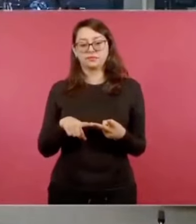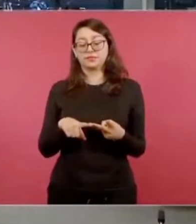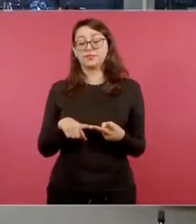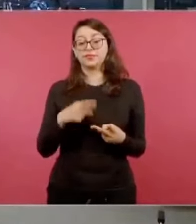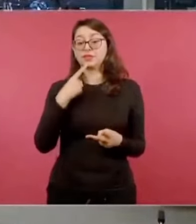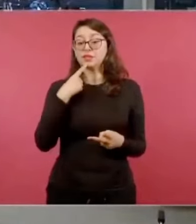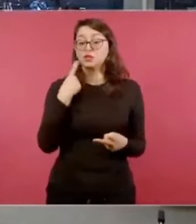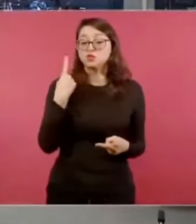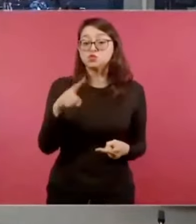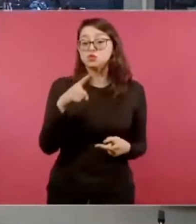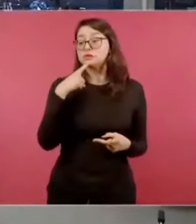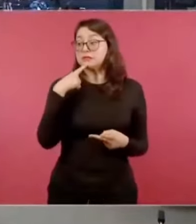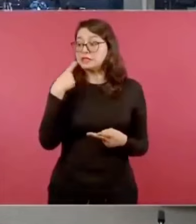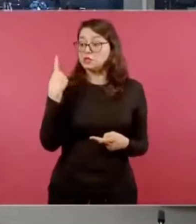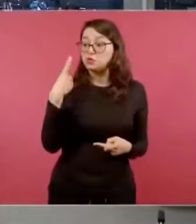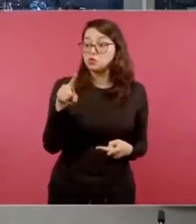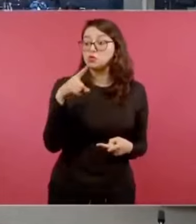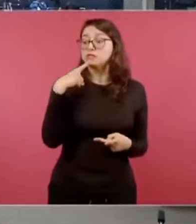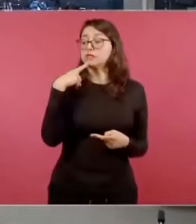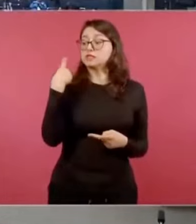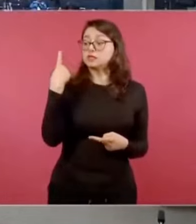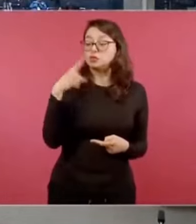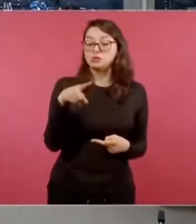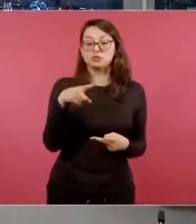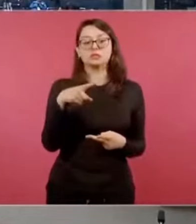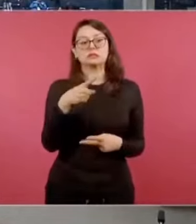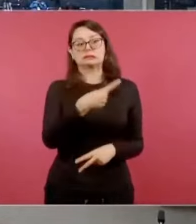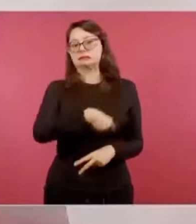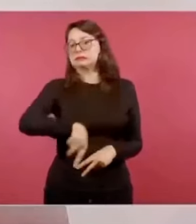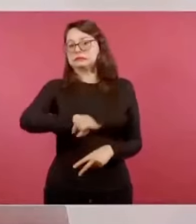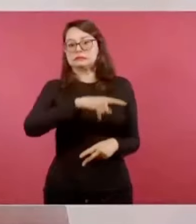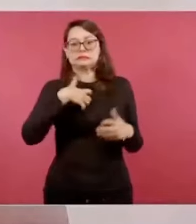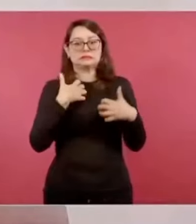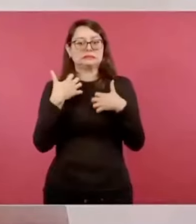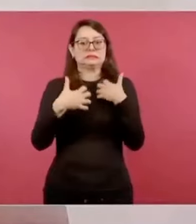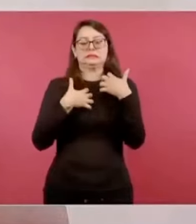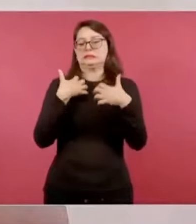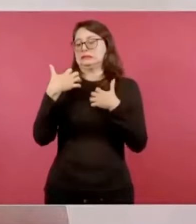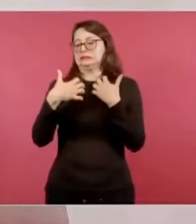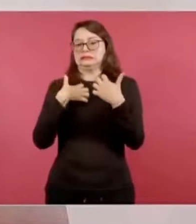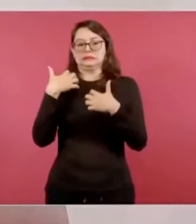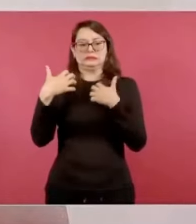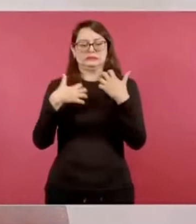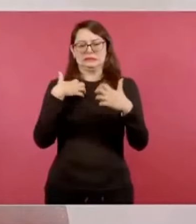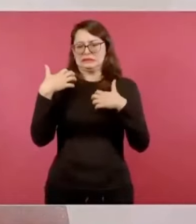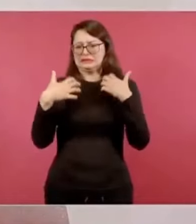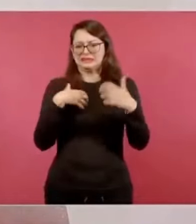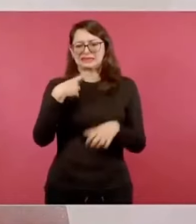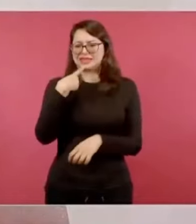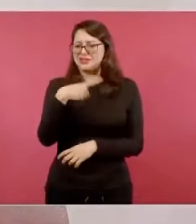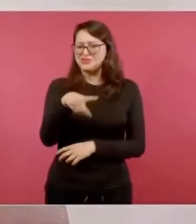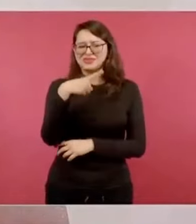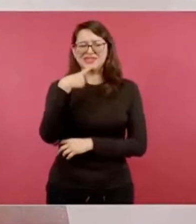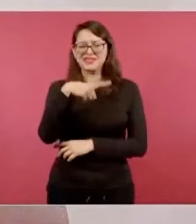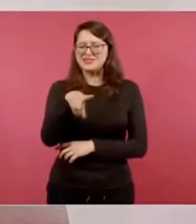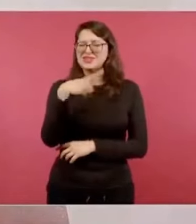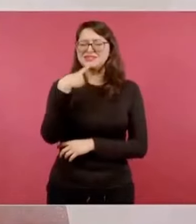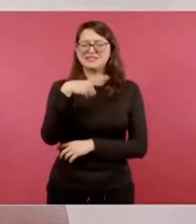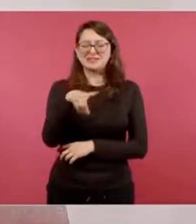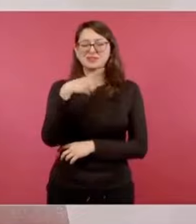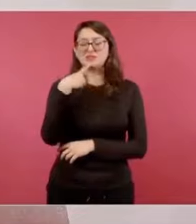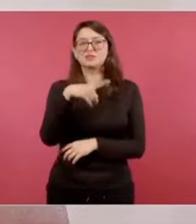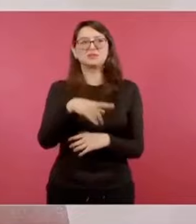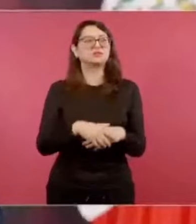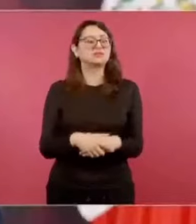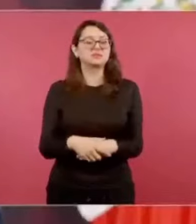desesperados, de todo, no